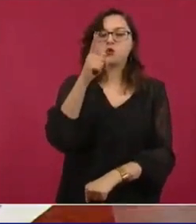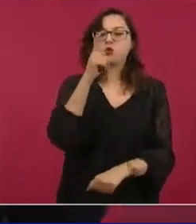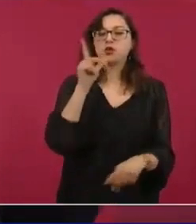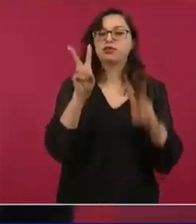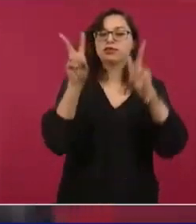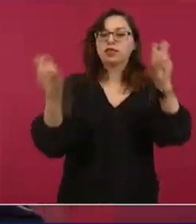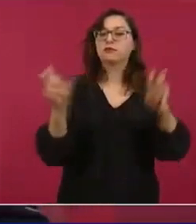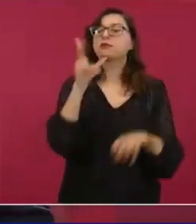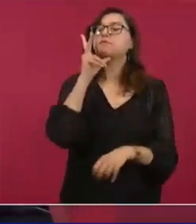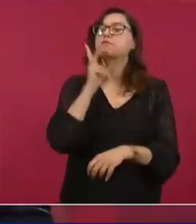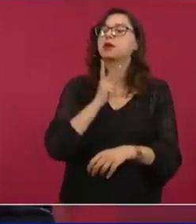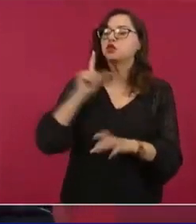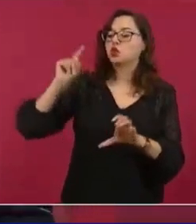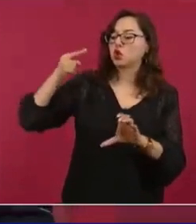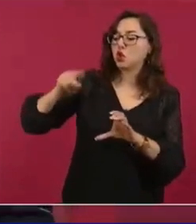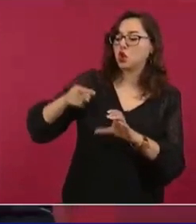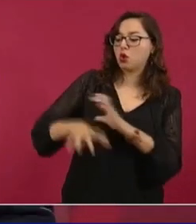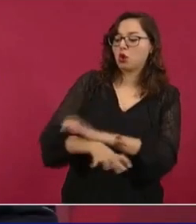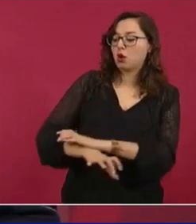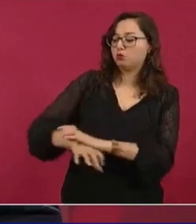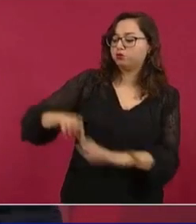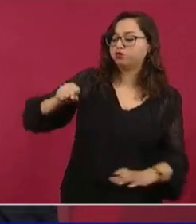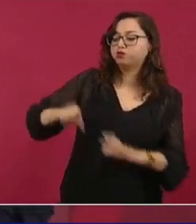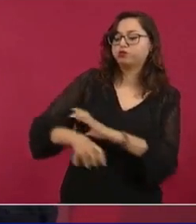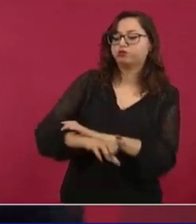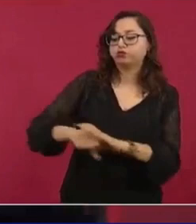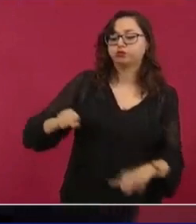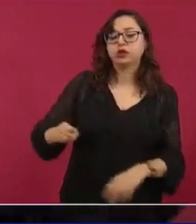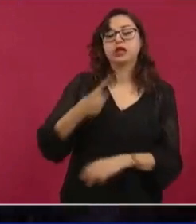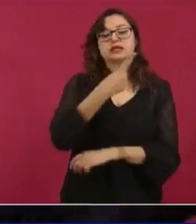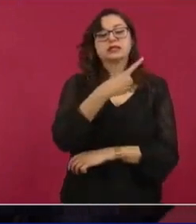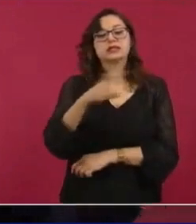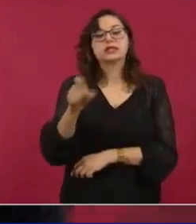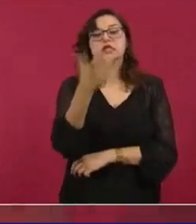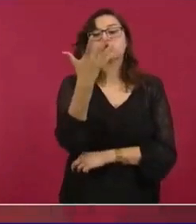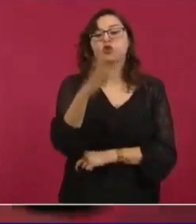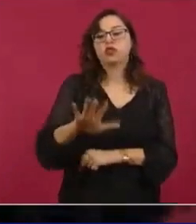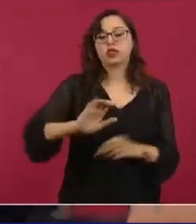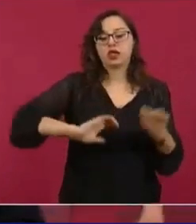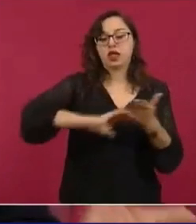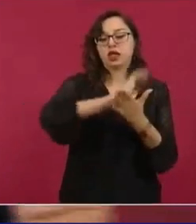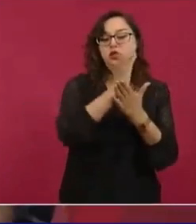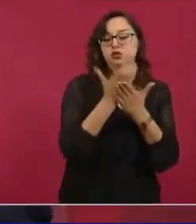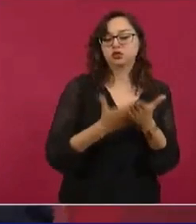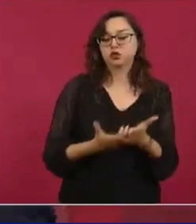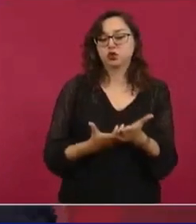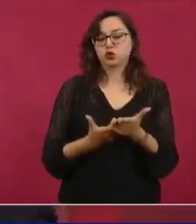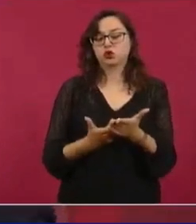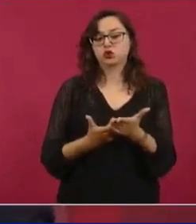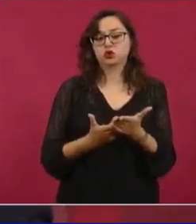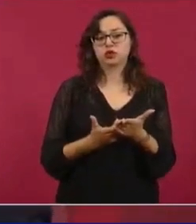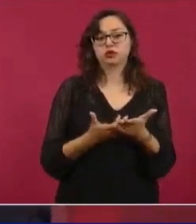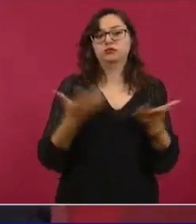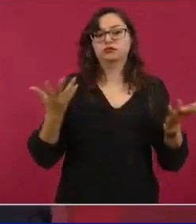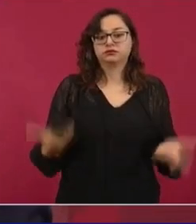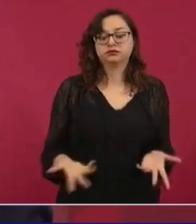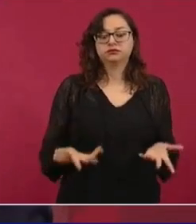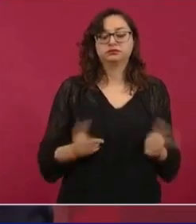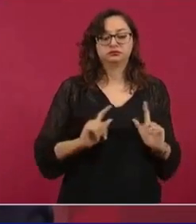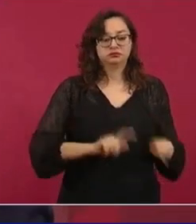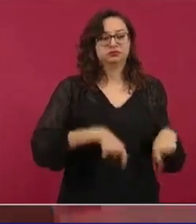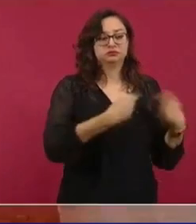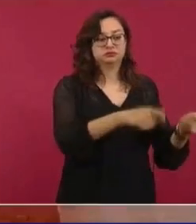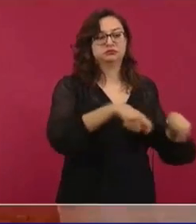explotación del petróleo. Dieron 110 contratos, no me vuelca a cansar de decirlo.